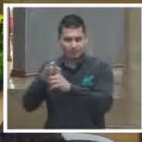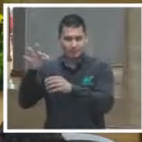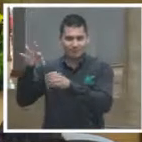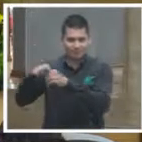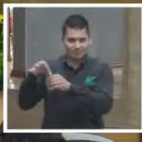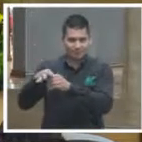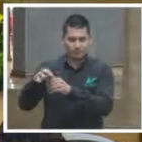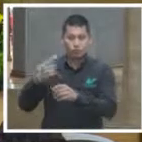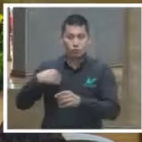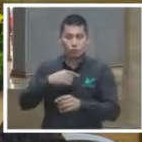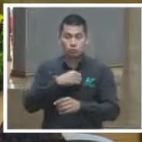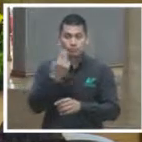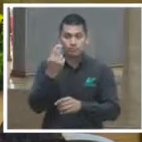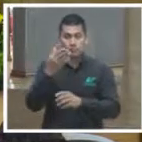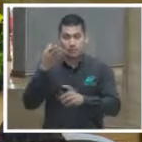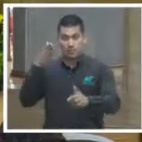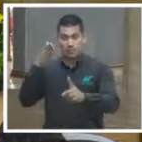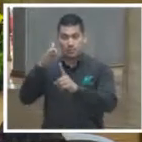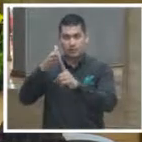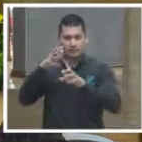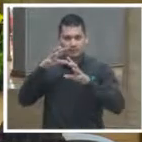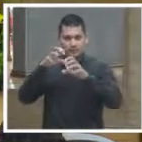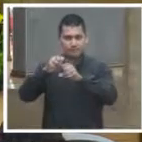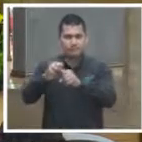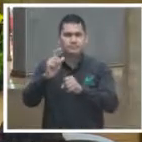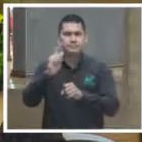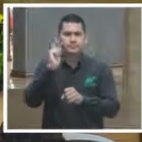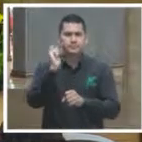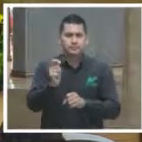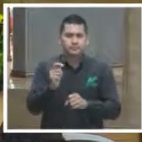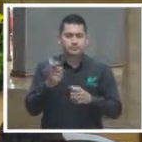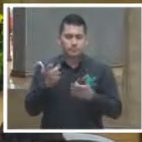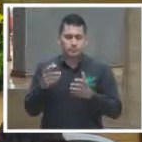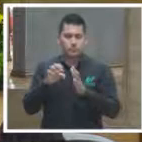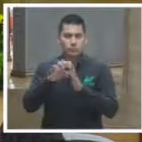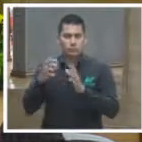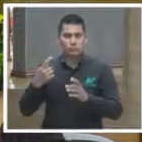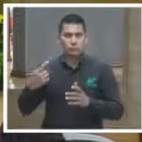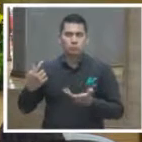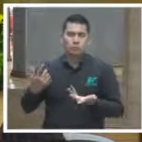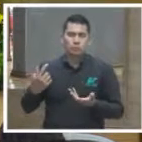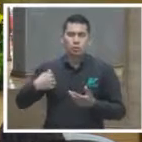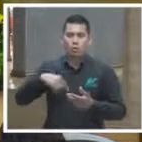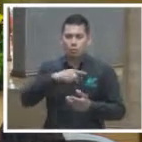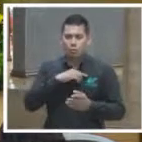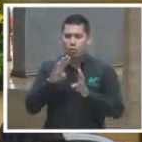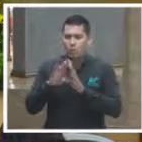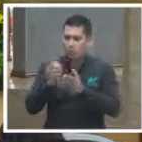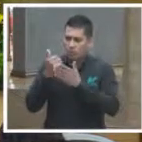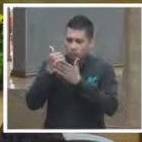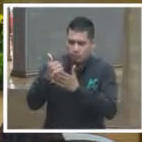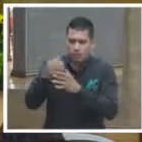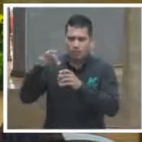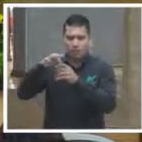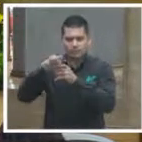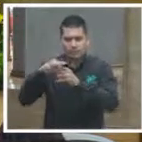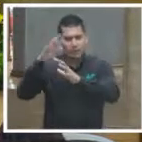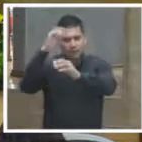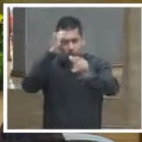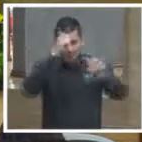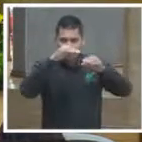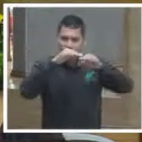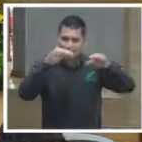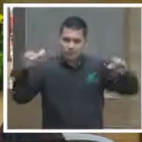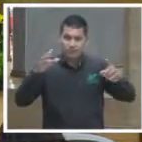objetivos que tenemos es contribuir a que funcione de mejor manera pues la democracia directa